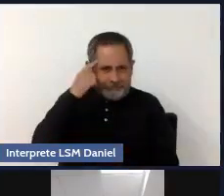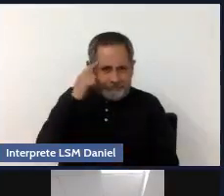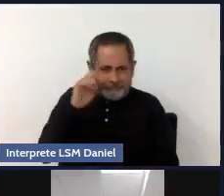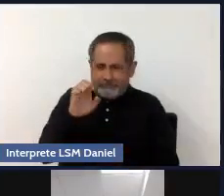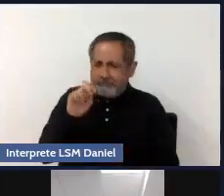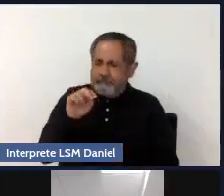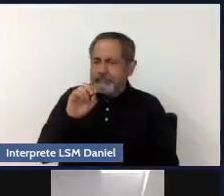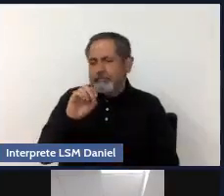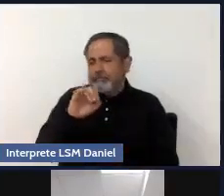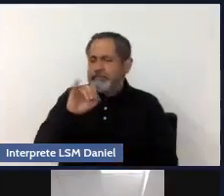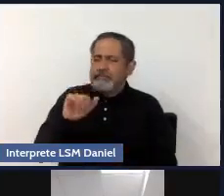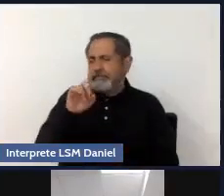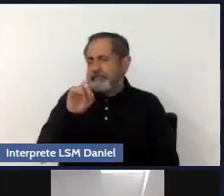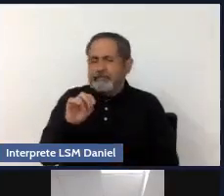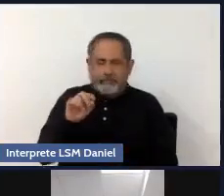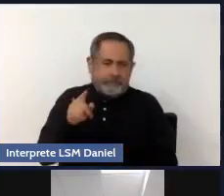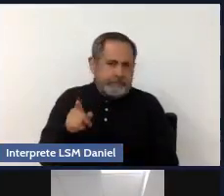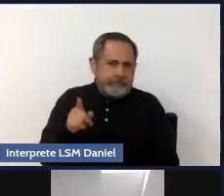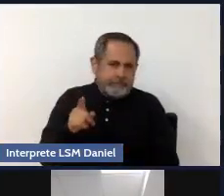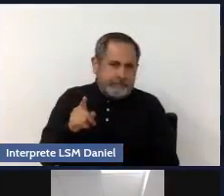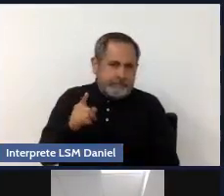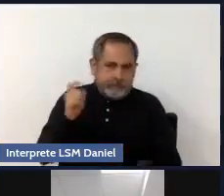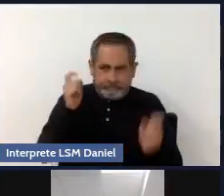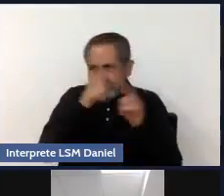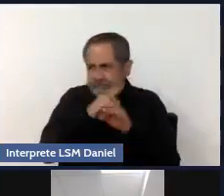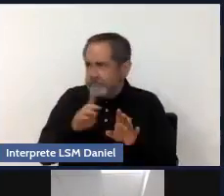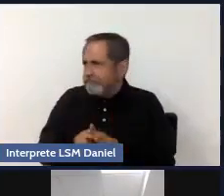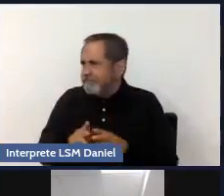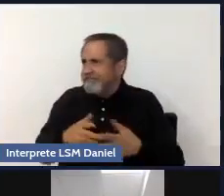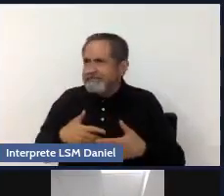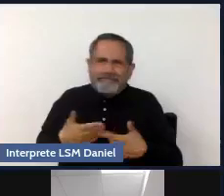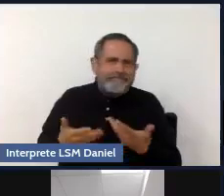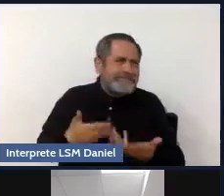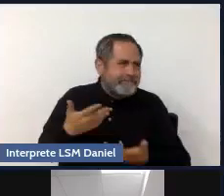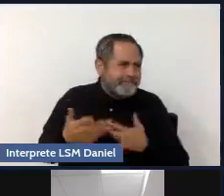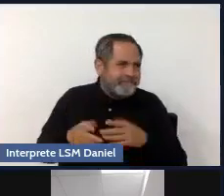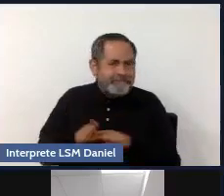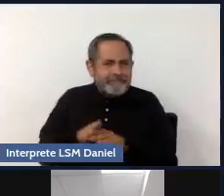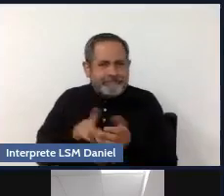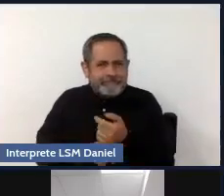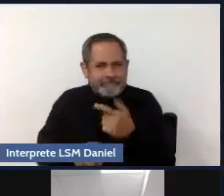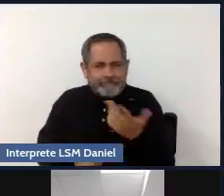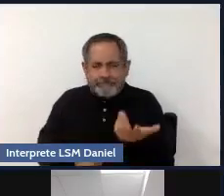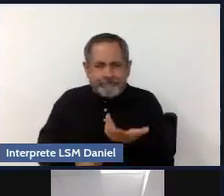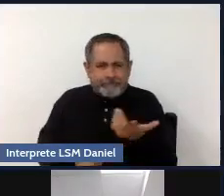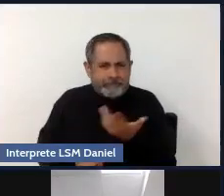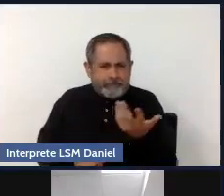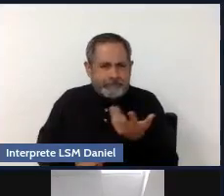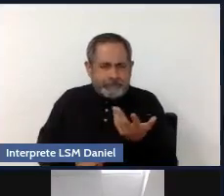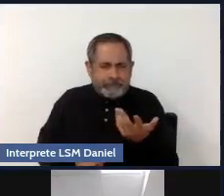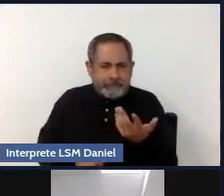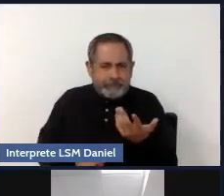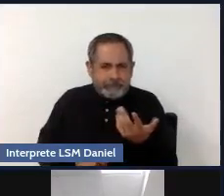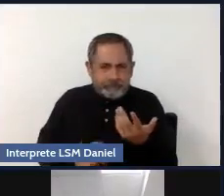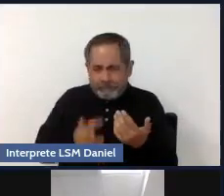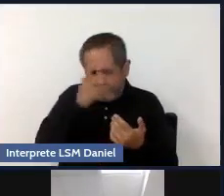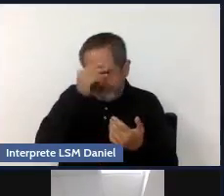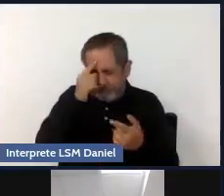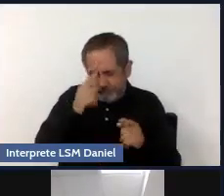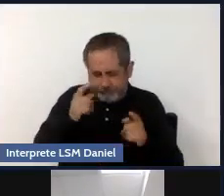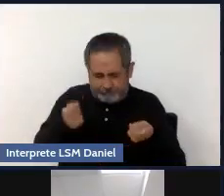complicadas o que no aprendemos tan fácilmente a